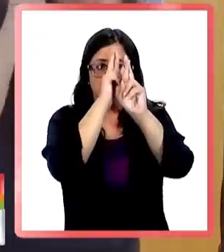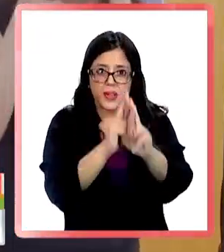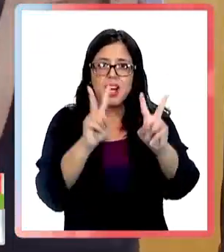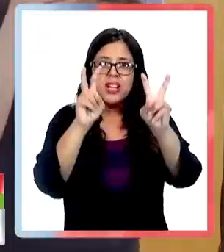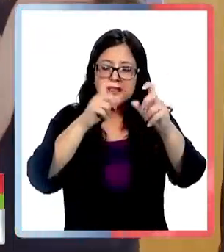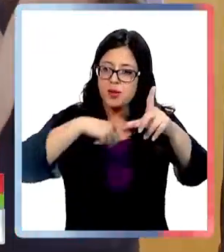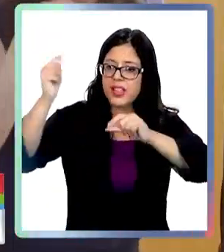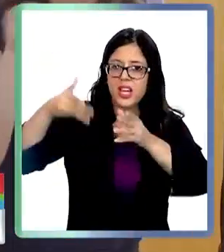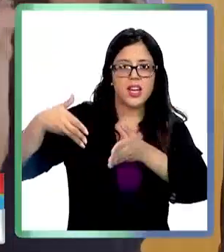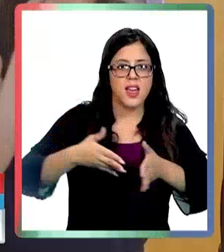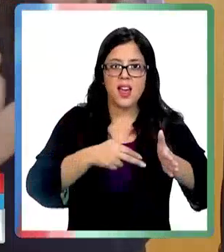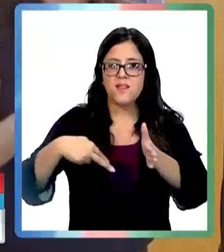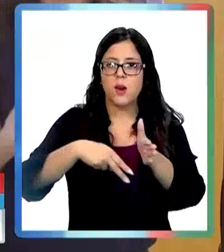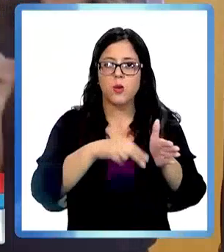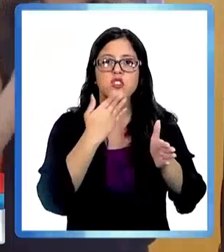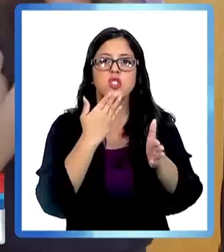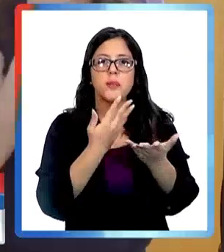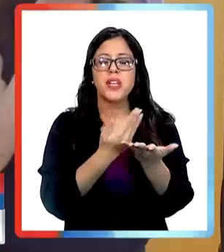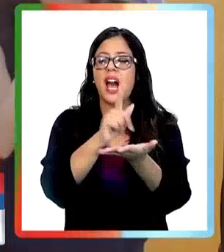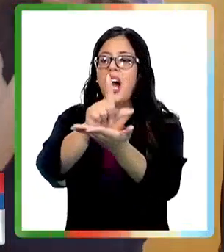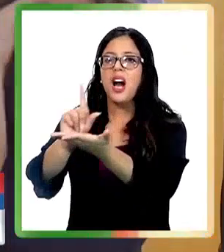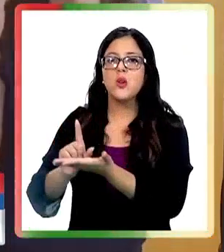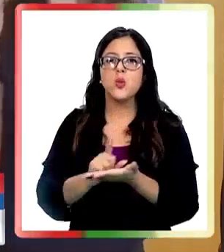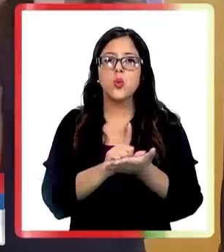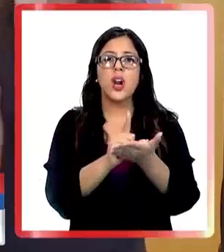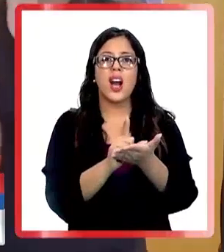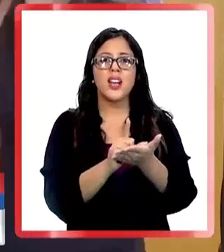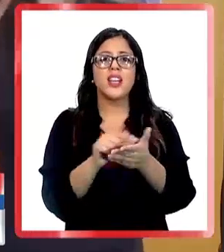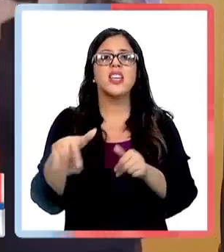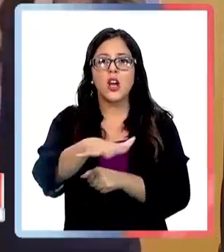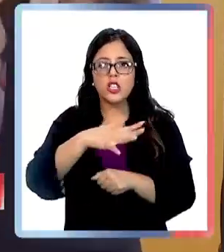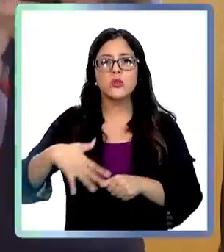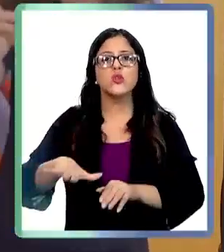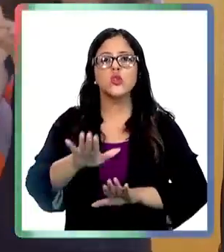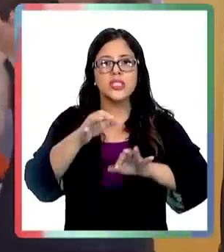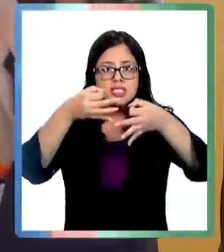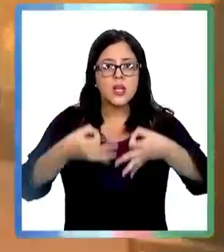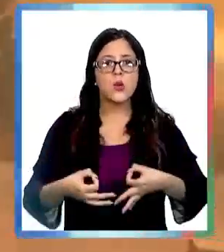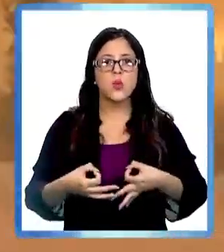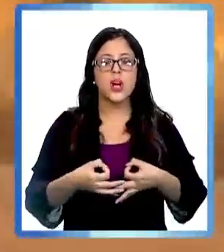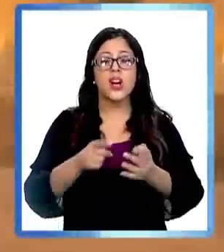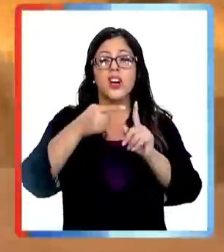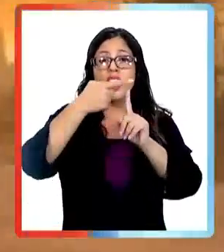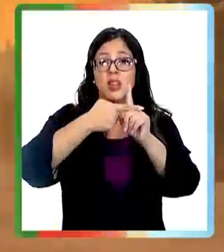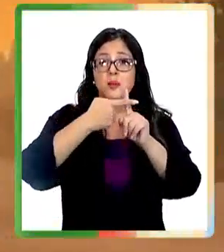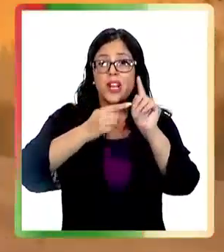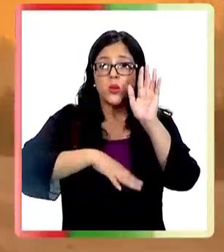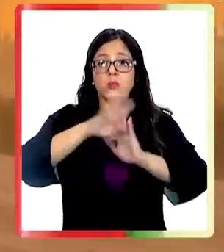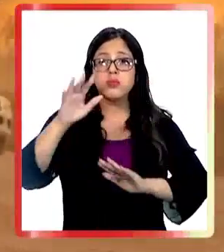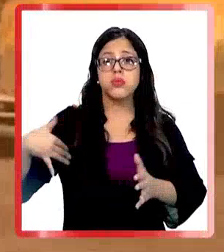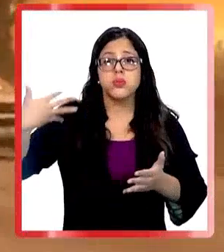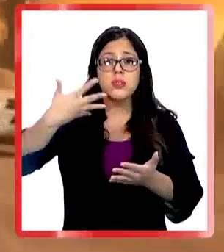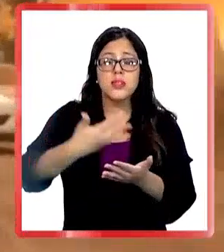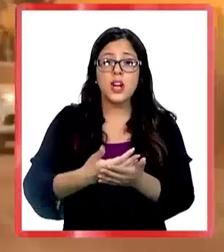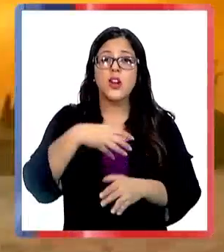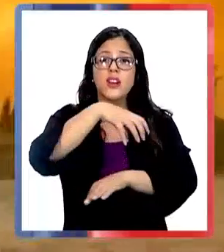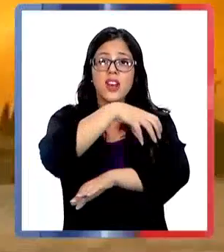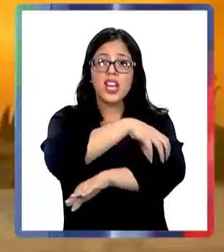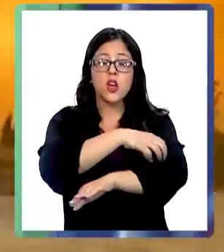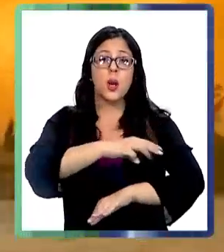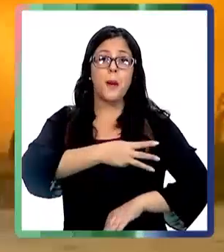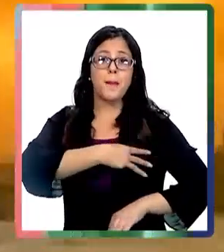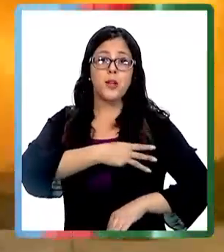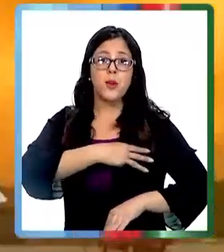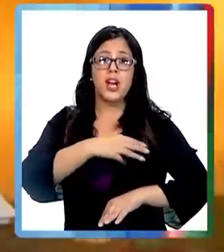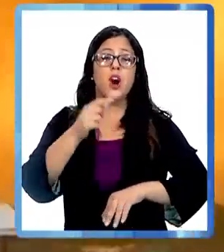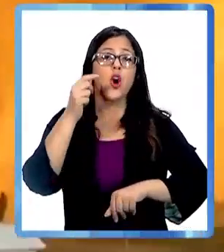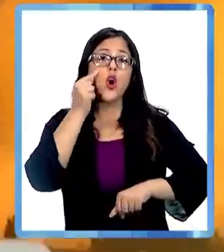así que si hay indicación de evacuación, por favor evacuar hacia los lugares donde hay una condición más segura. Las altas temperaturas de estos